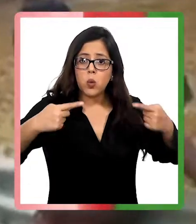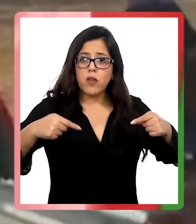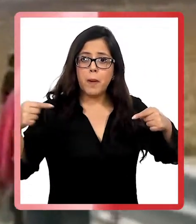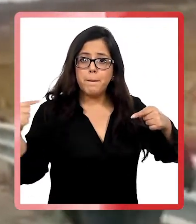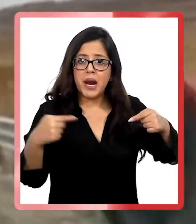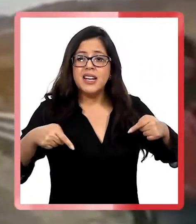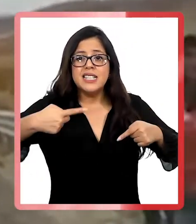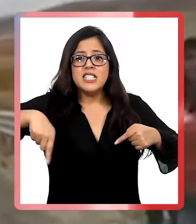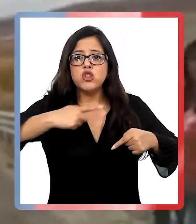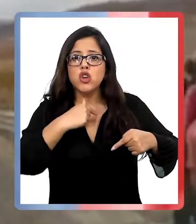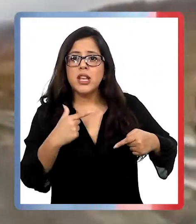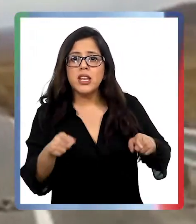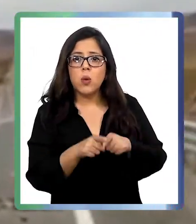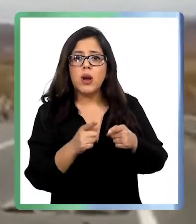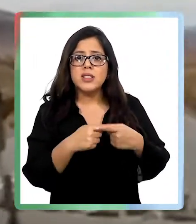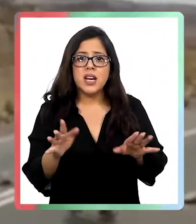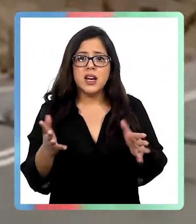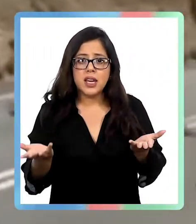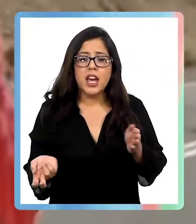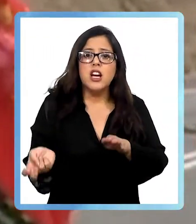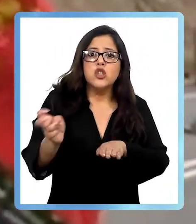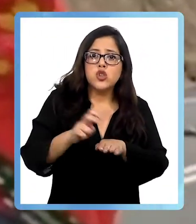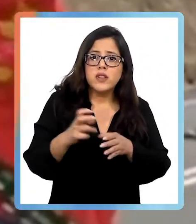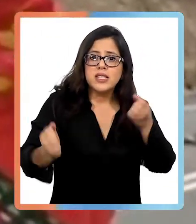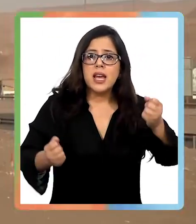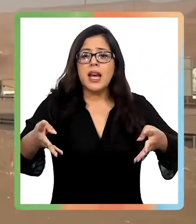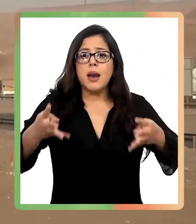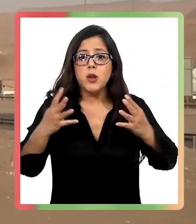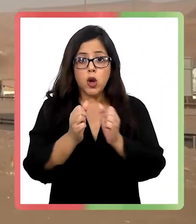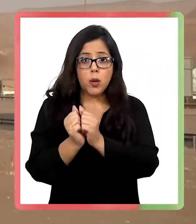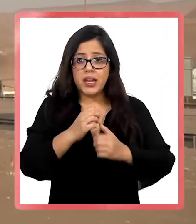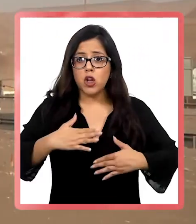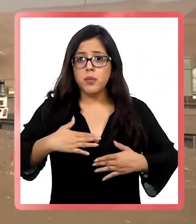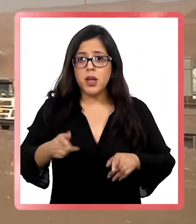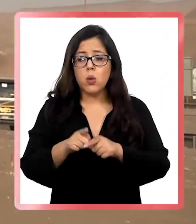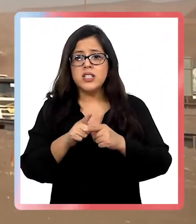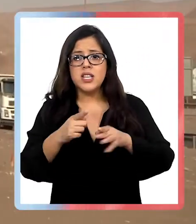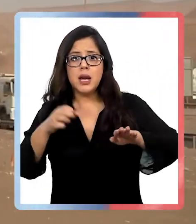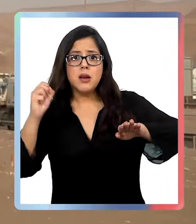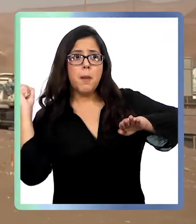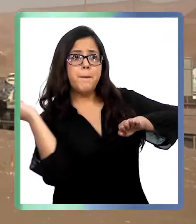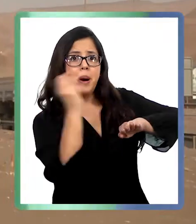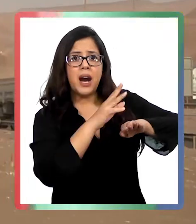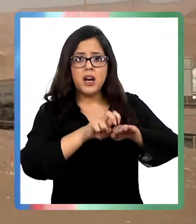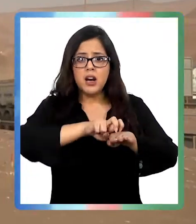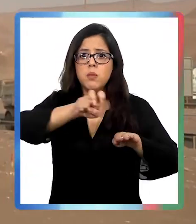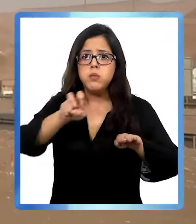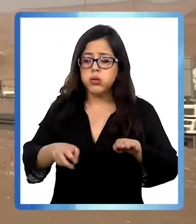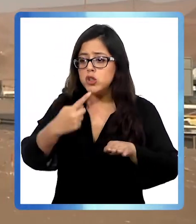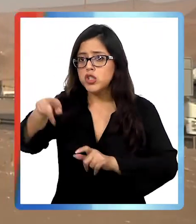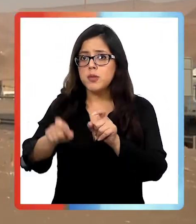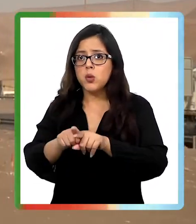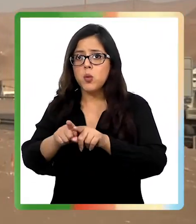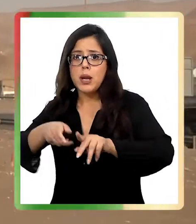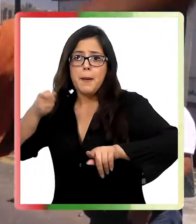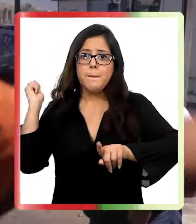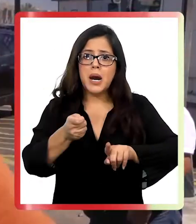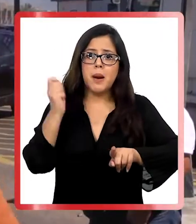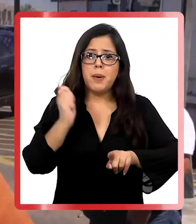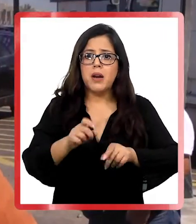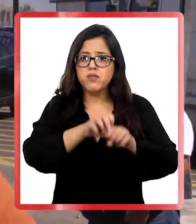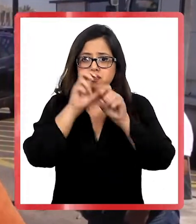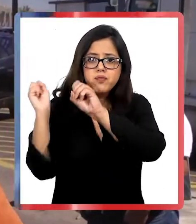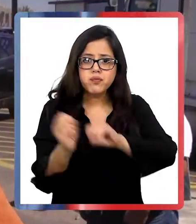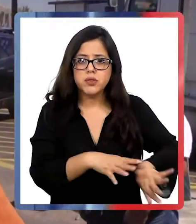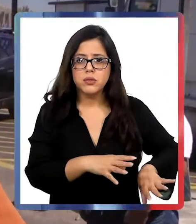quieren subir arriba de los camiones. Al colega le tiraron piedra, le quebraron un vidrio, se bajó el hombre a increparlo y los otros los pescaron a la ferrazo, los botaron del